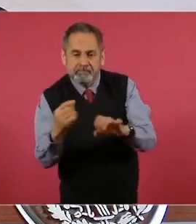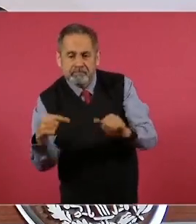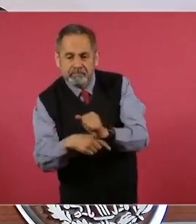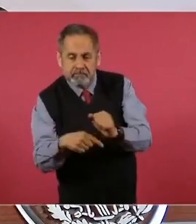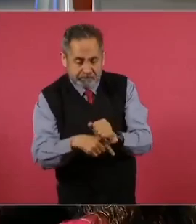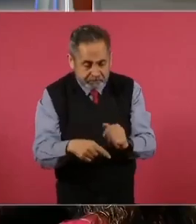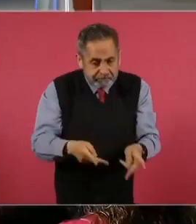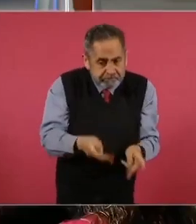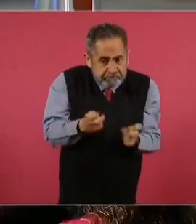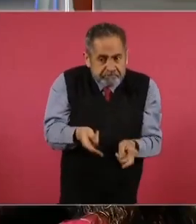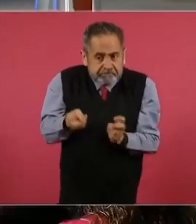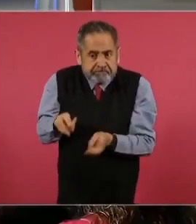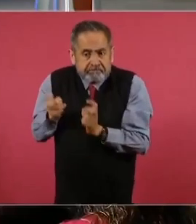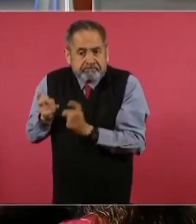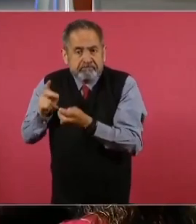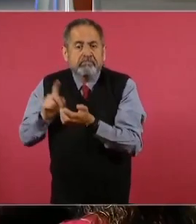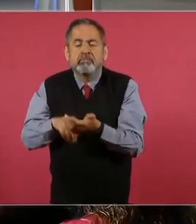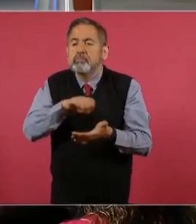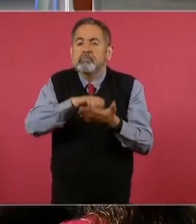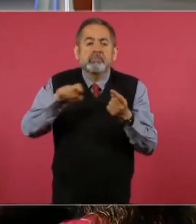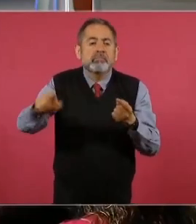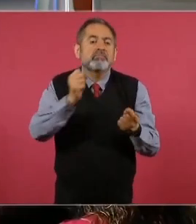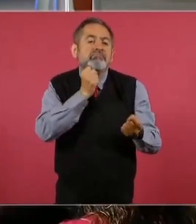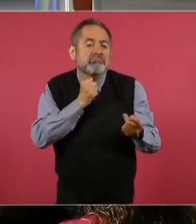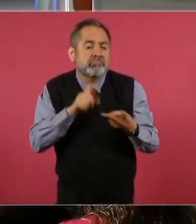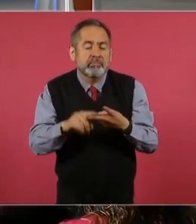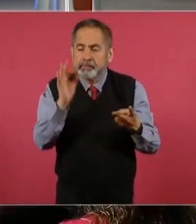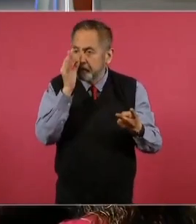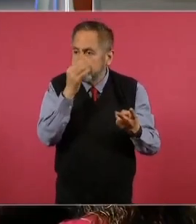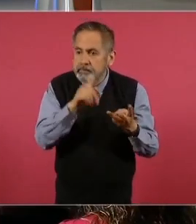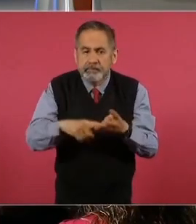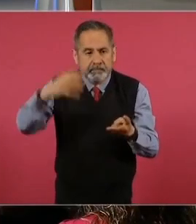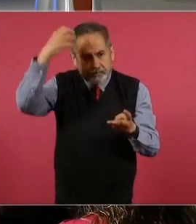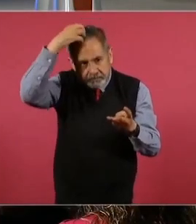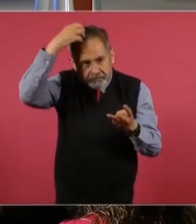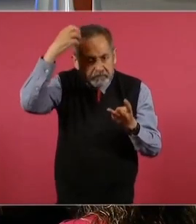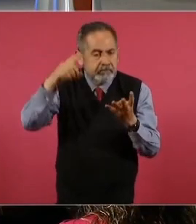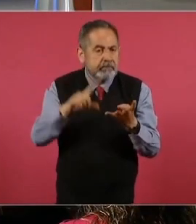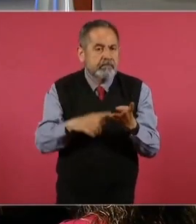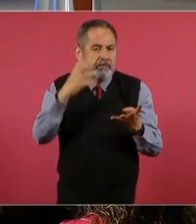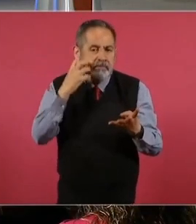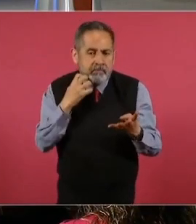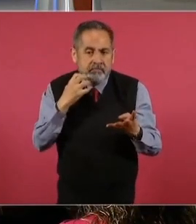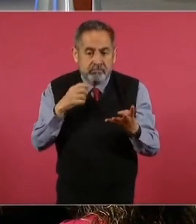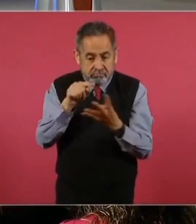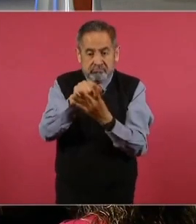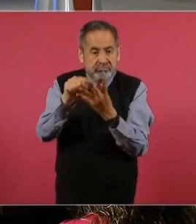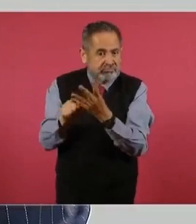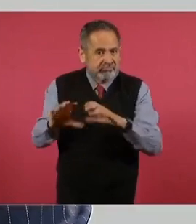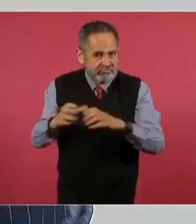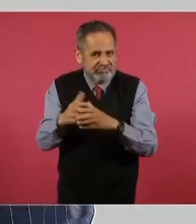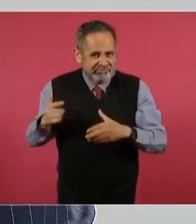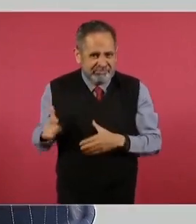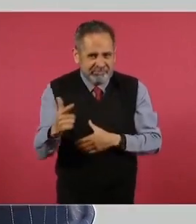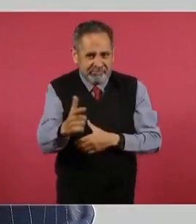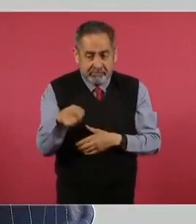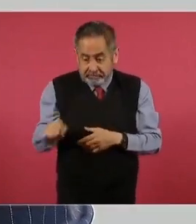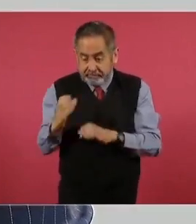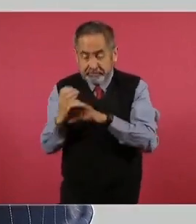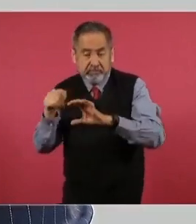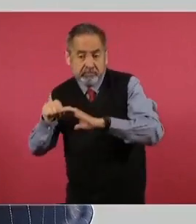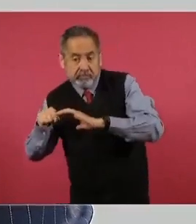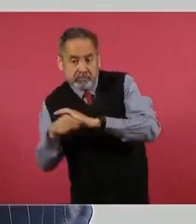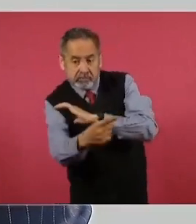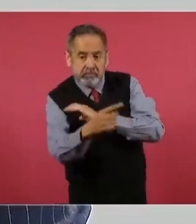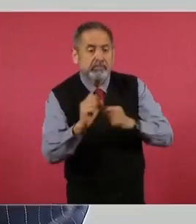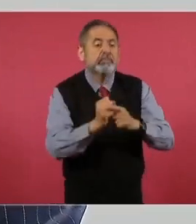estratégicos como Salamanca, Irapuato, Silao y León, por donde pasa el poliducto Salamanca-León.